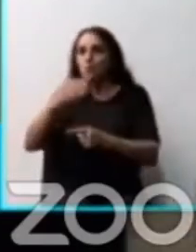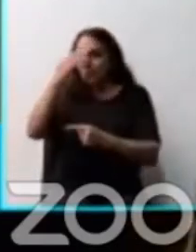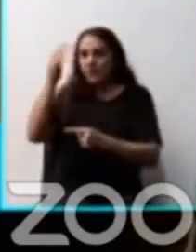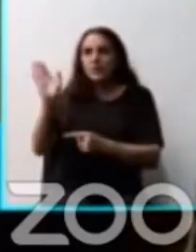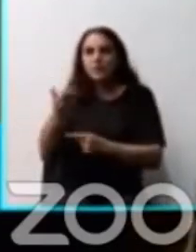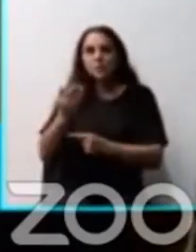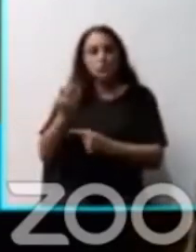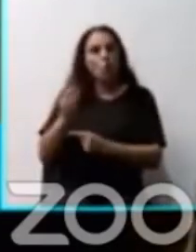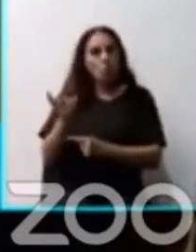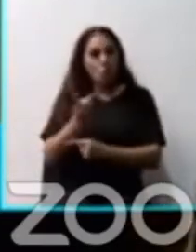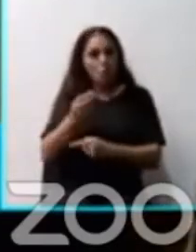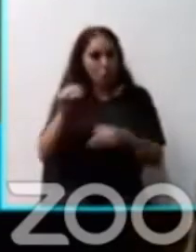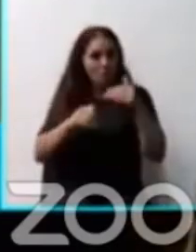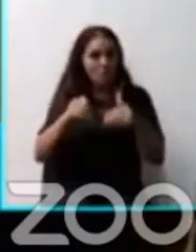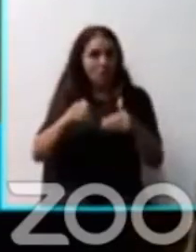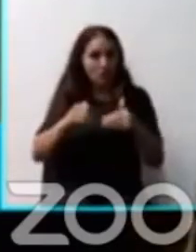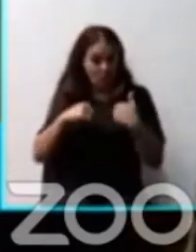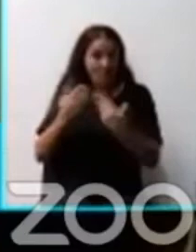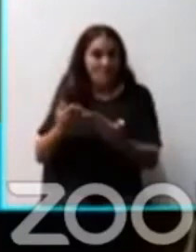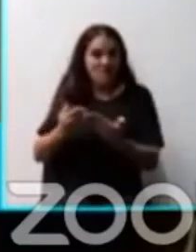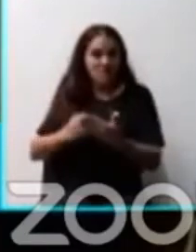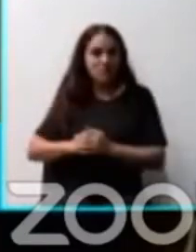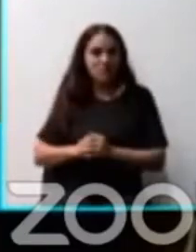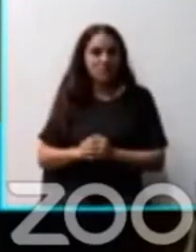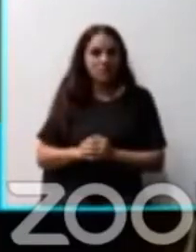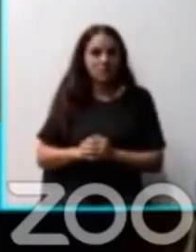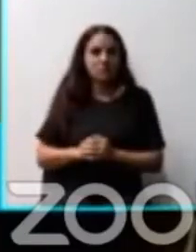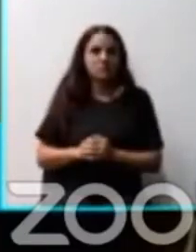creo que también es claro decirlo.